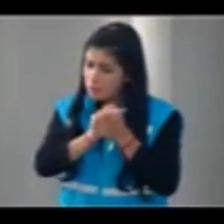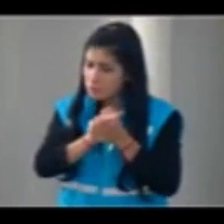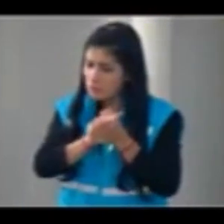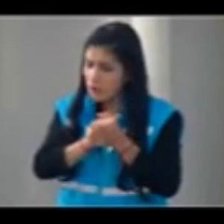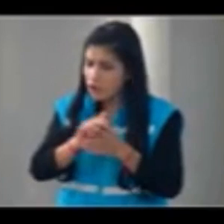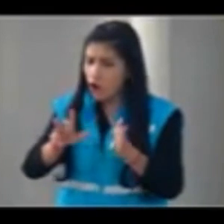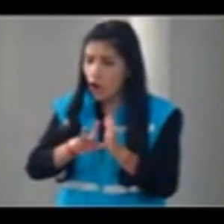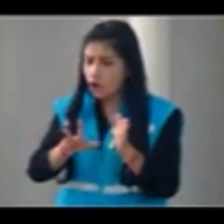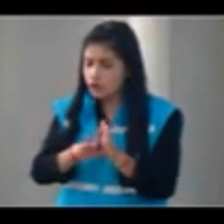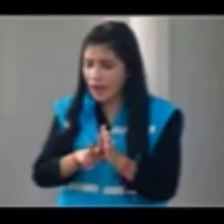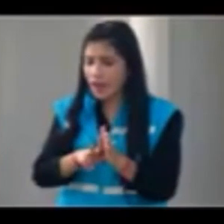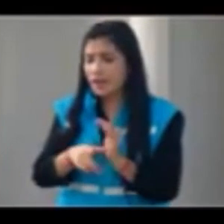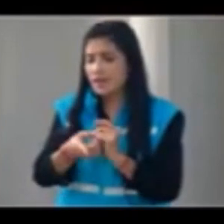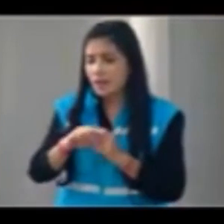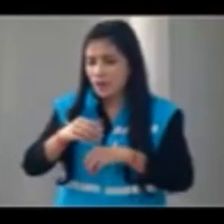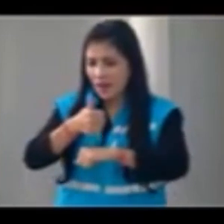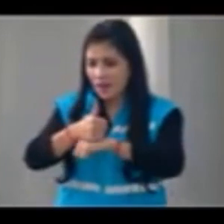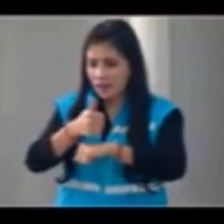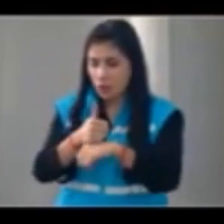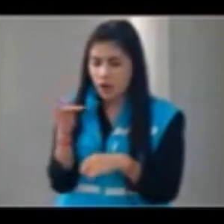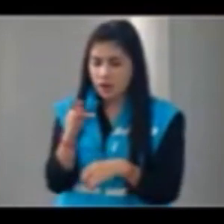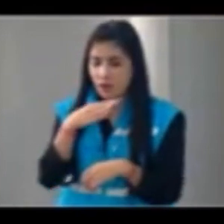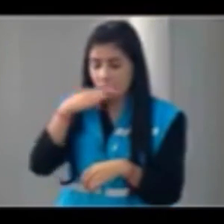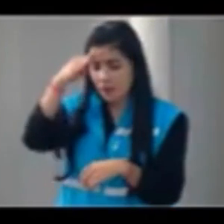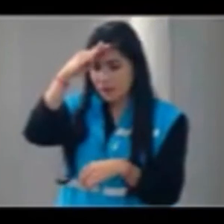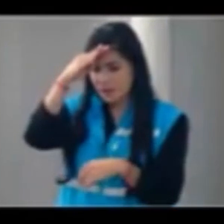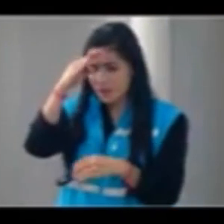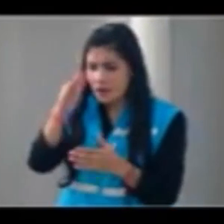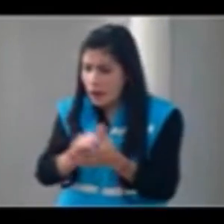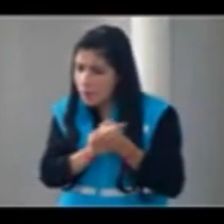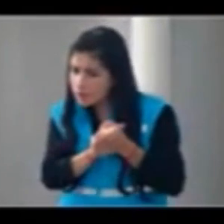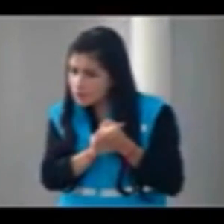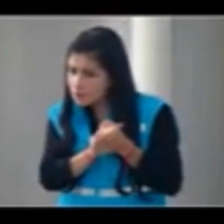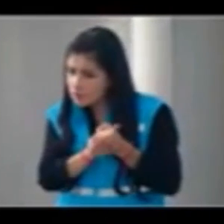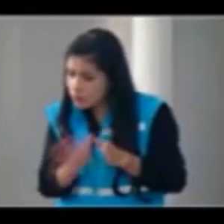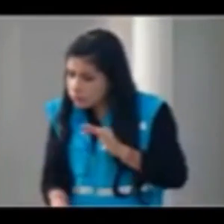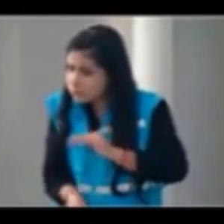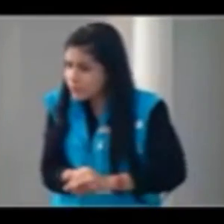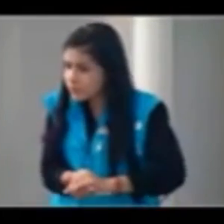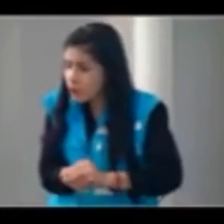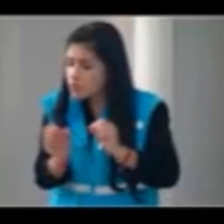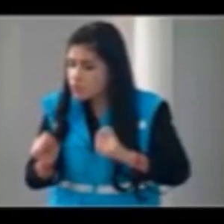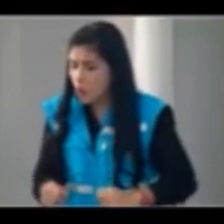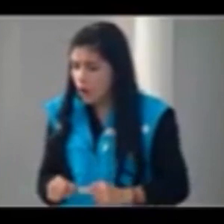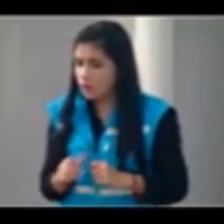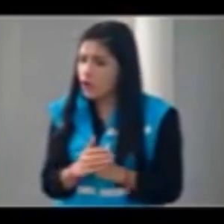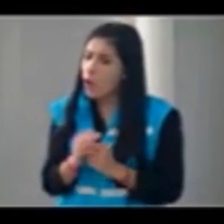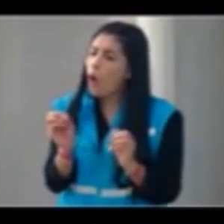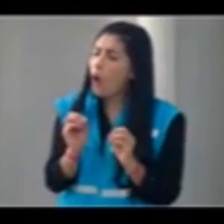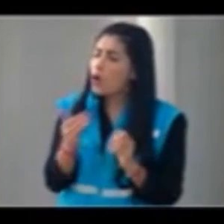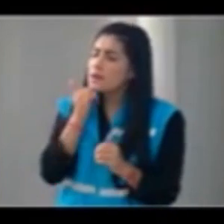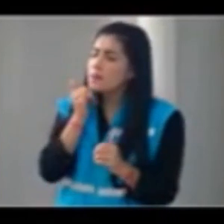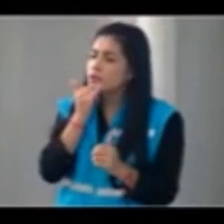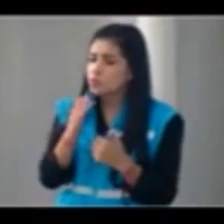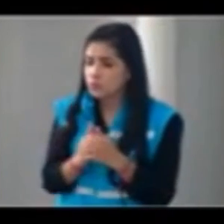preguntas válidas y son preguntas que yo creo que se tienen que responder. Yo me he dedicado desde esta curula a hacer algunas preguntas, algunos cuestionamientos,